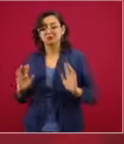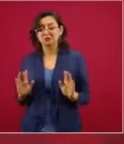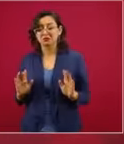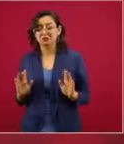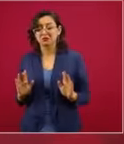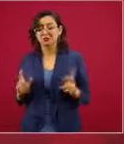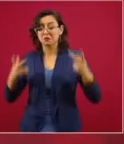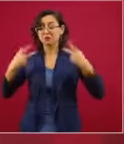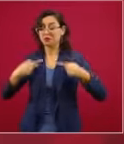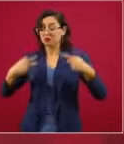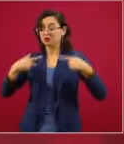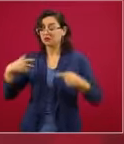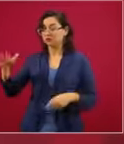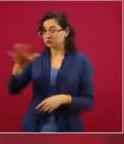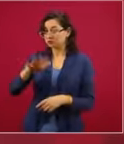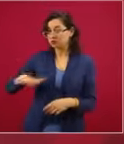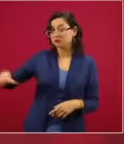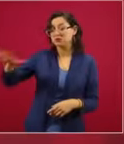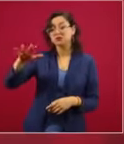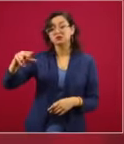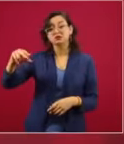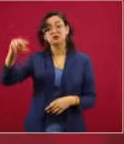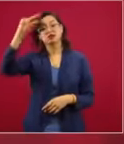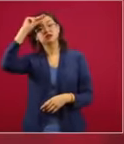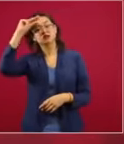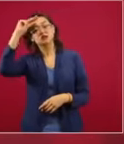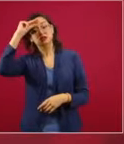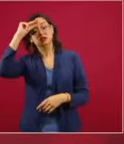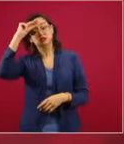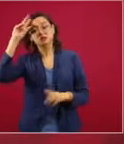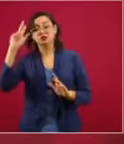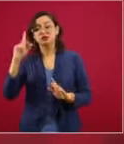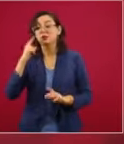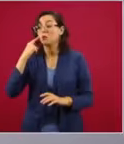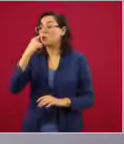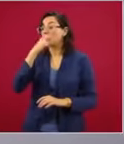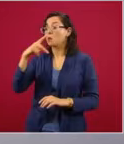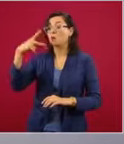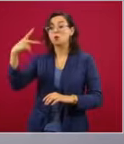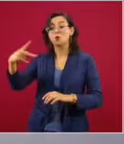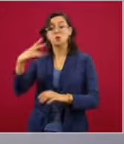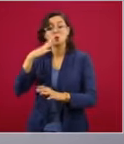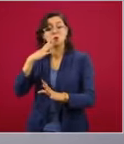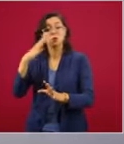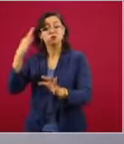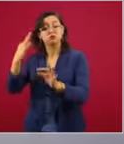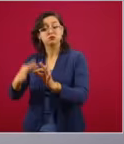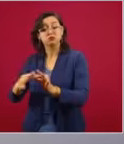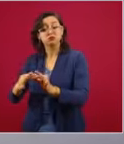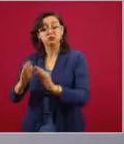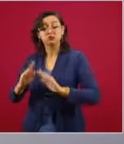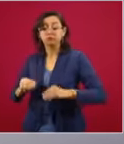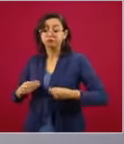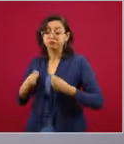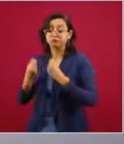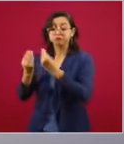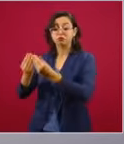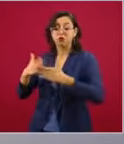responsabilidad de los ciudadanos para que con ese dinero